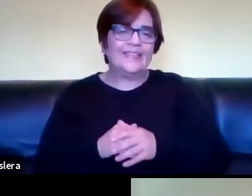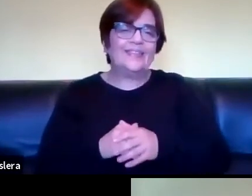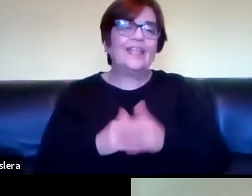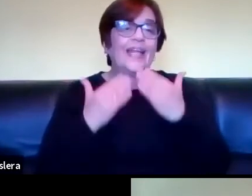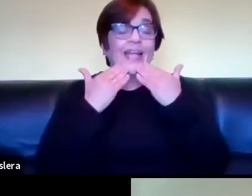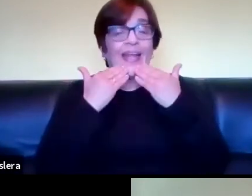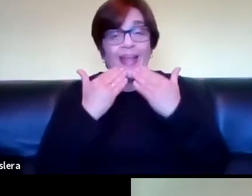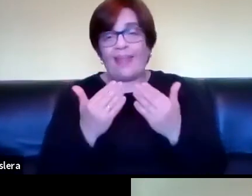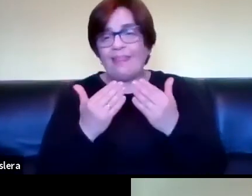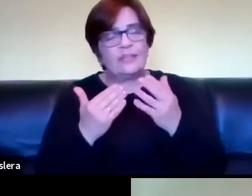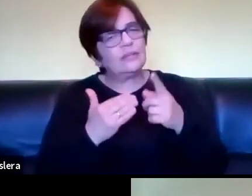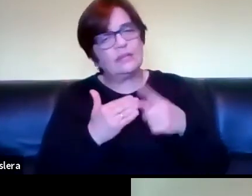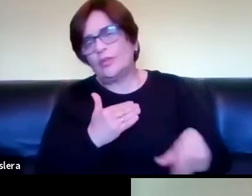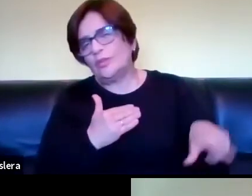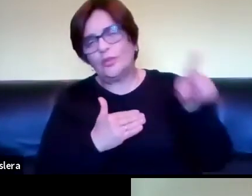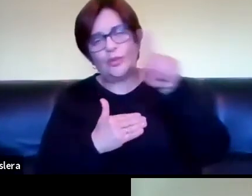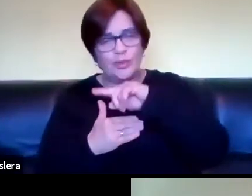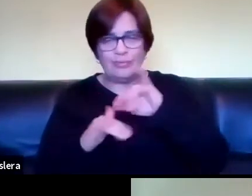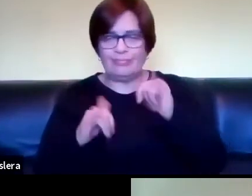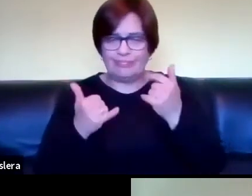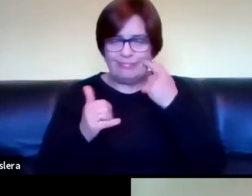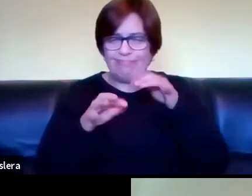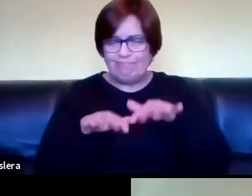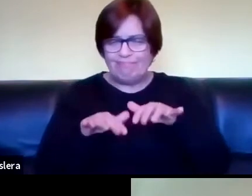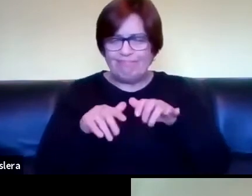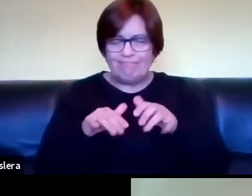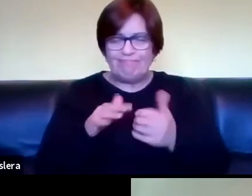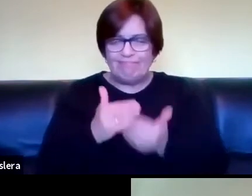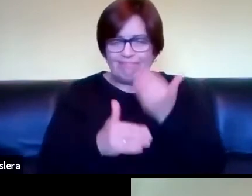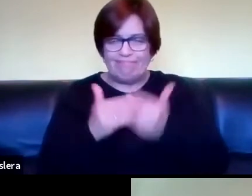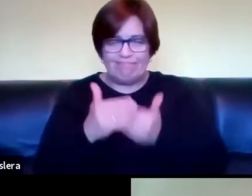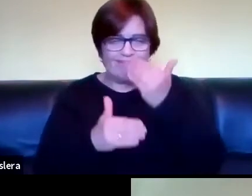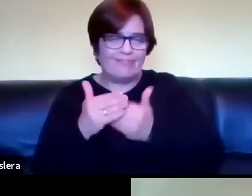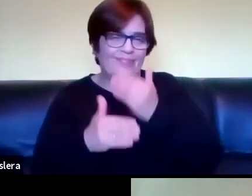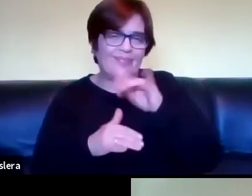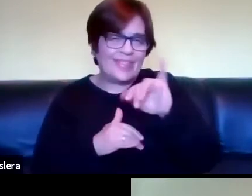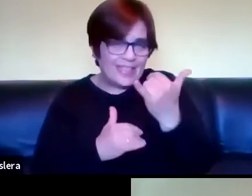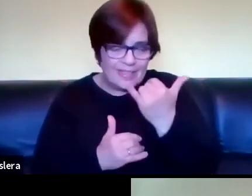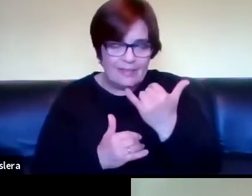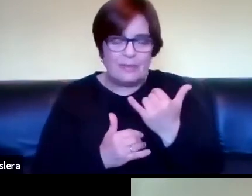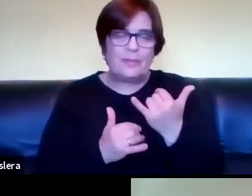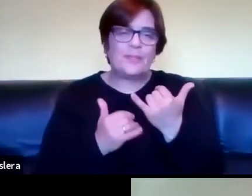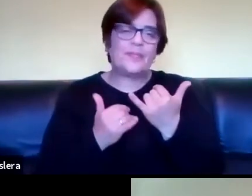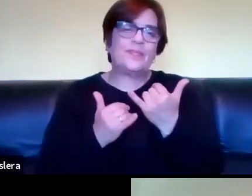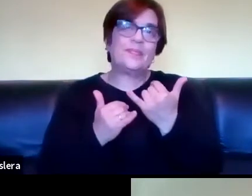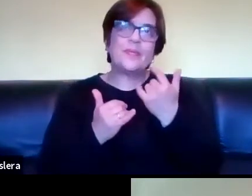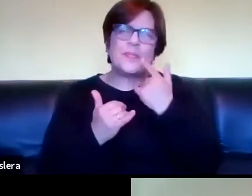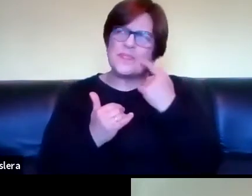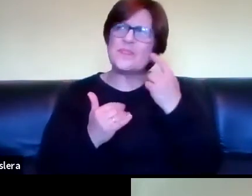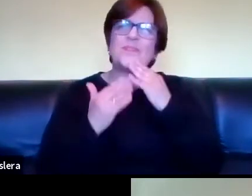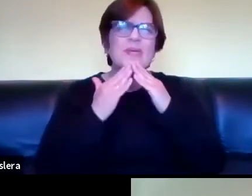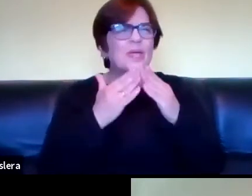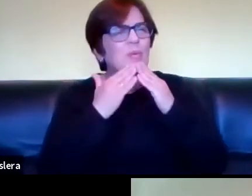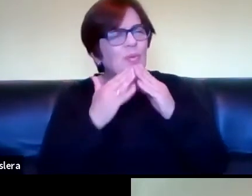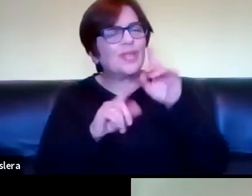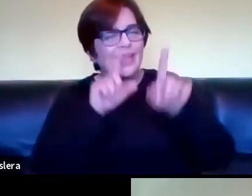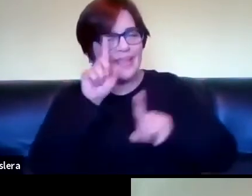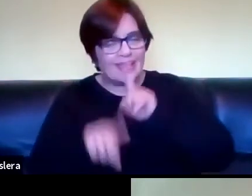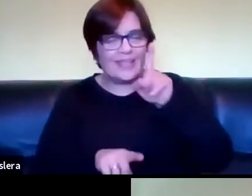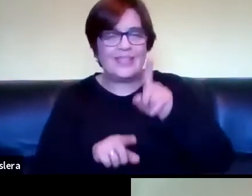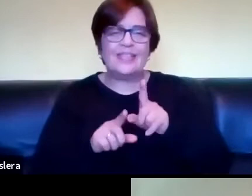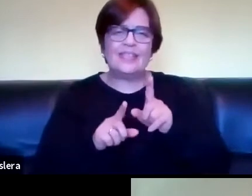agradecerles a todos los que ya vemos que están compartiendo han compartido sus inquietudes y algunas preguntas